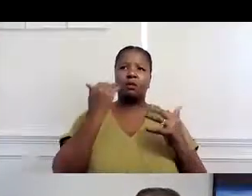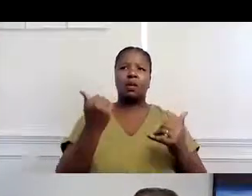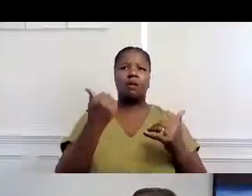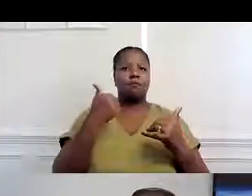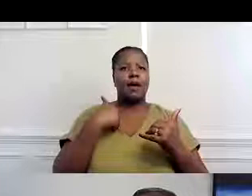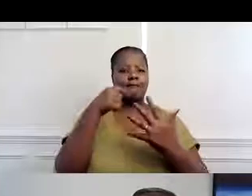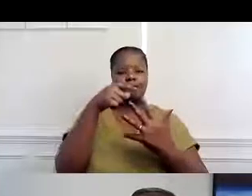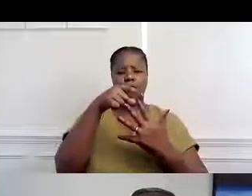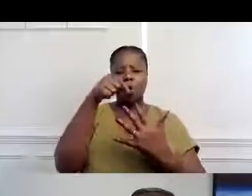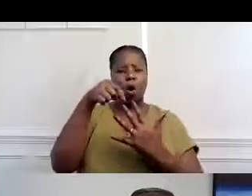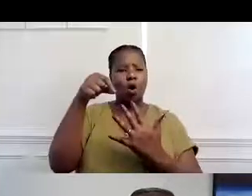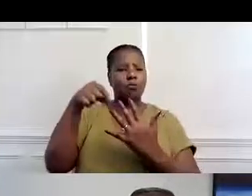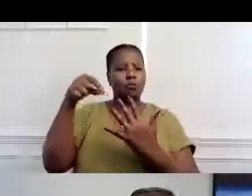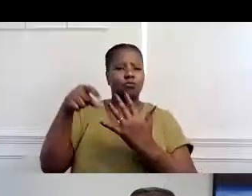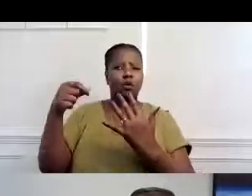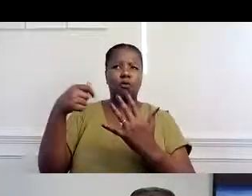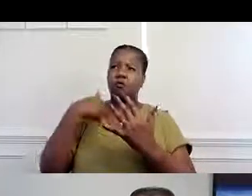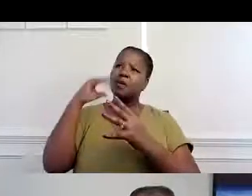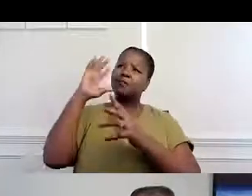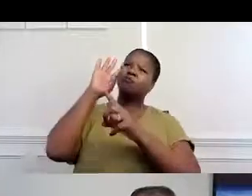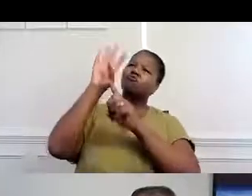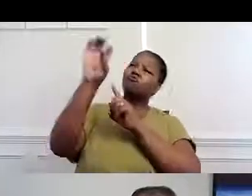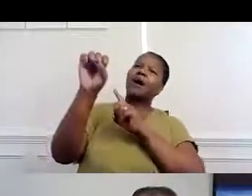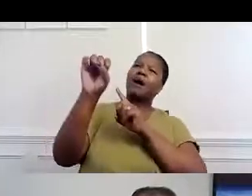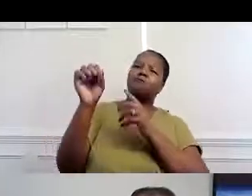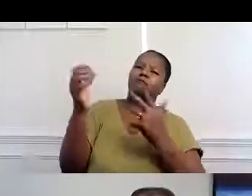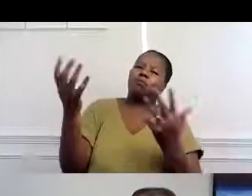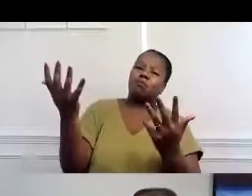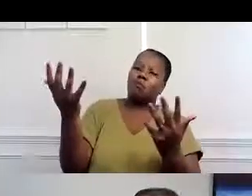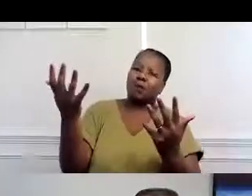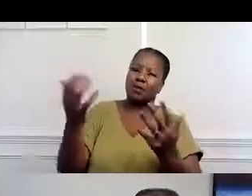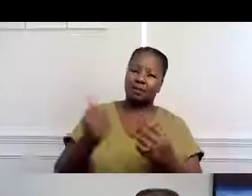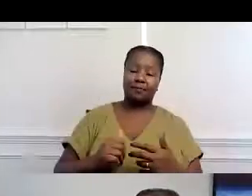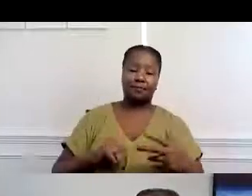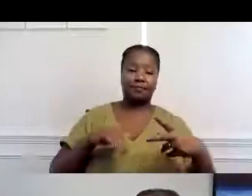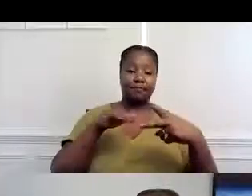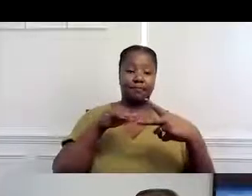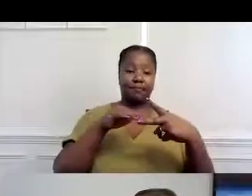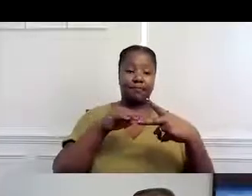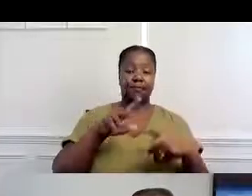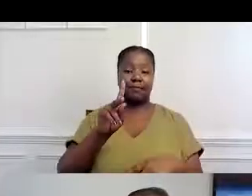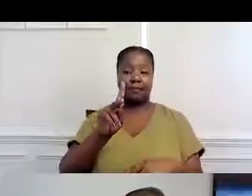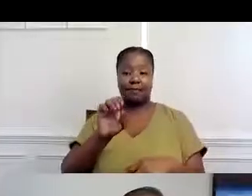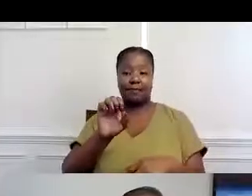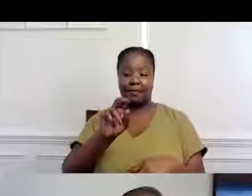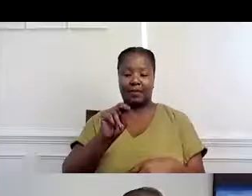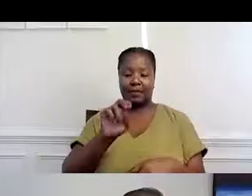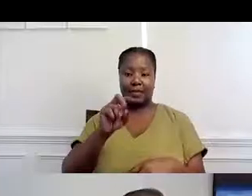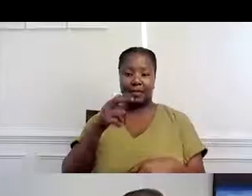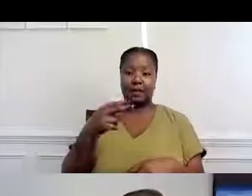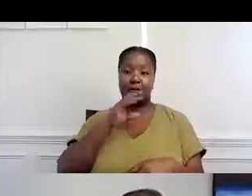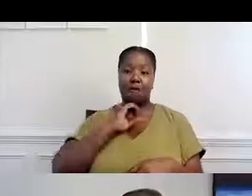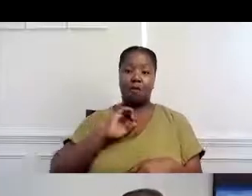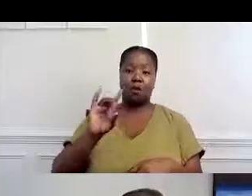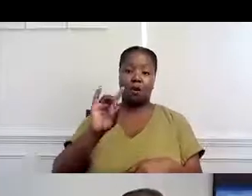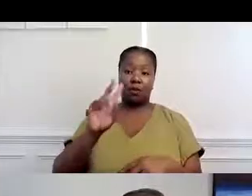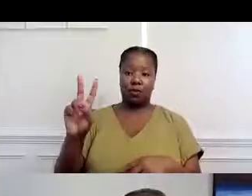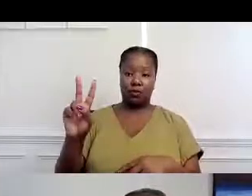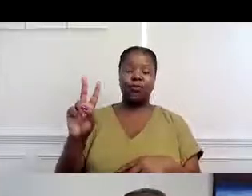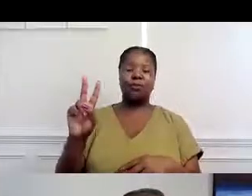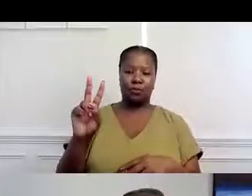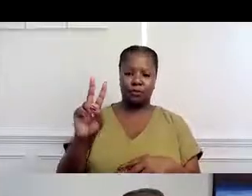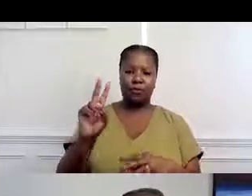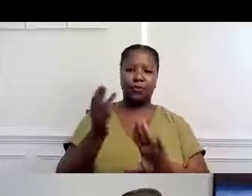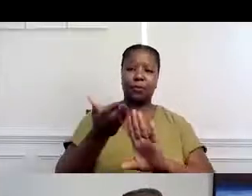Así que Julia quiere saber qué otras opciones ahí hay para ella poder prosperar. La última historia que tenemos para vos